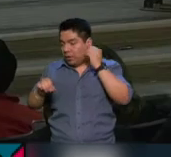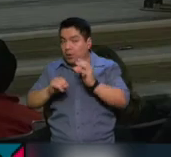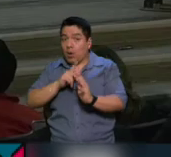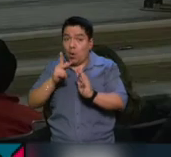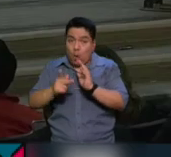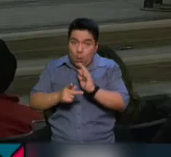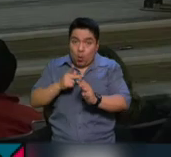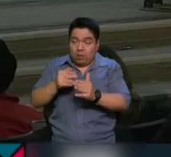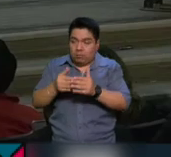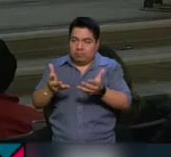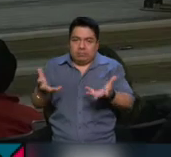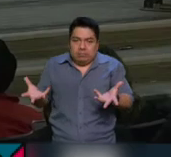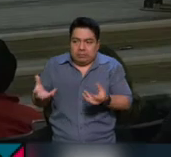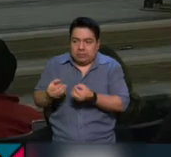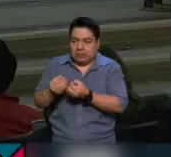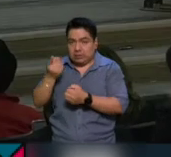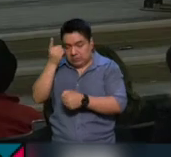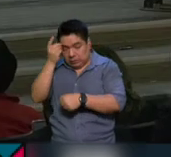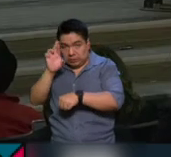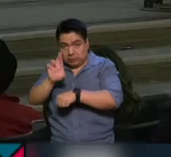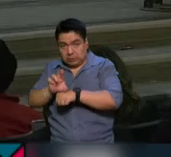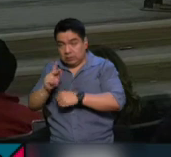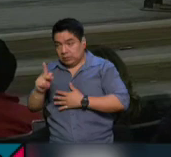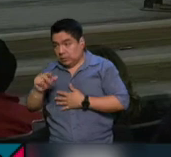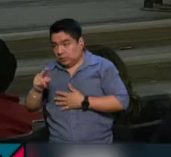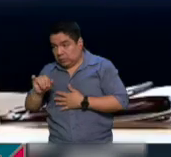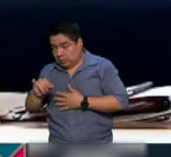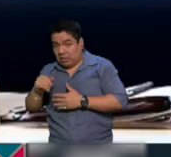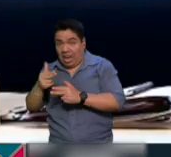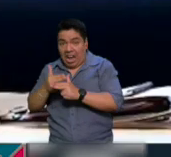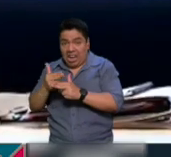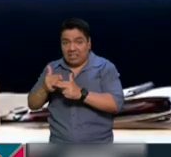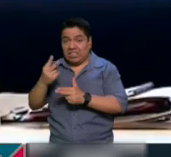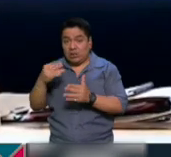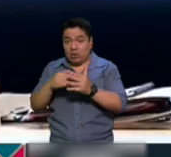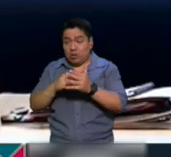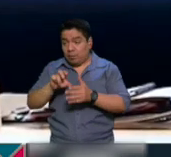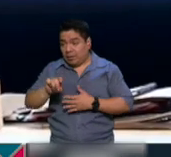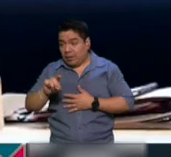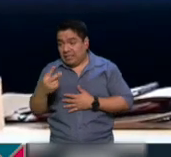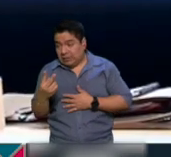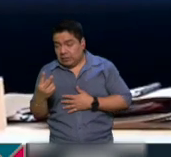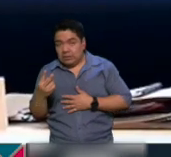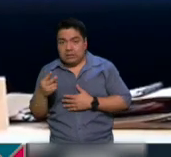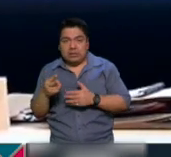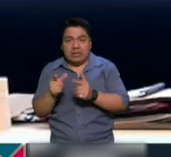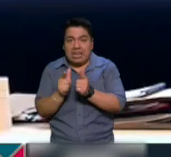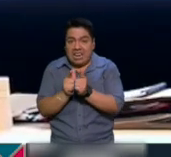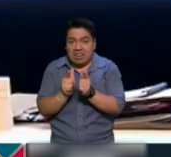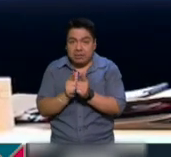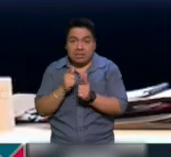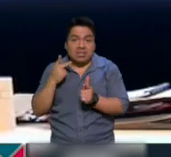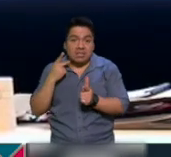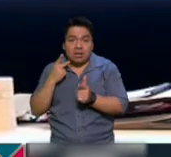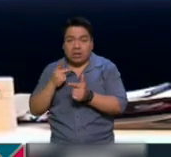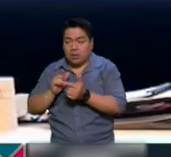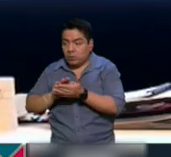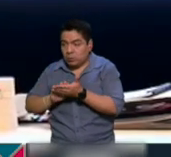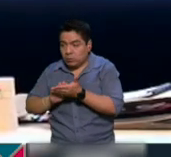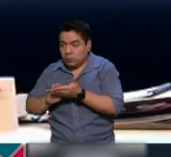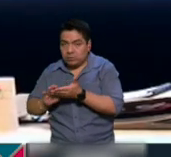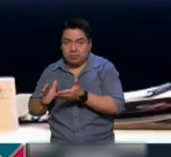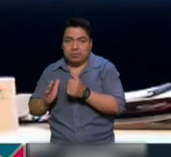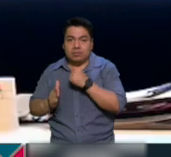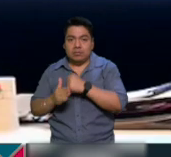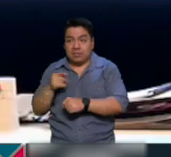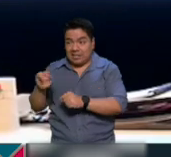objetivo de perpetrarse como dirigente nacional del PRI hasta 2032, el partido terminará por desaparecer, ya que recordó que